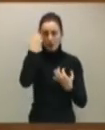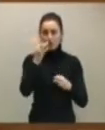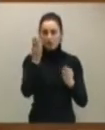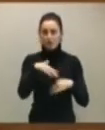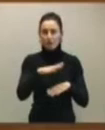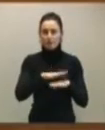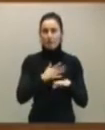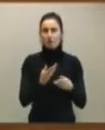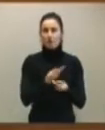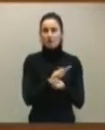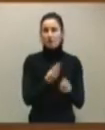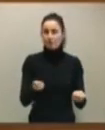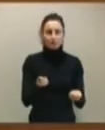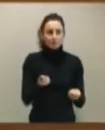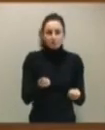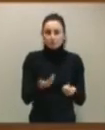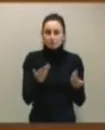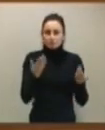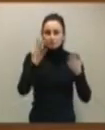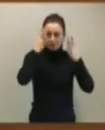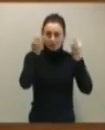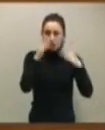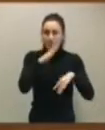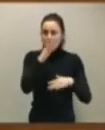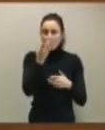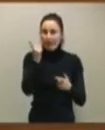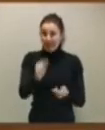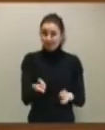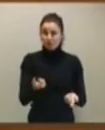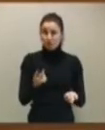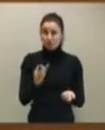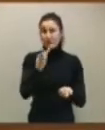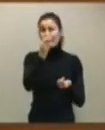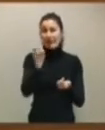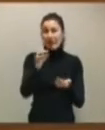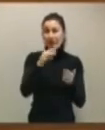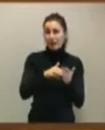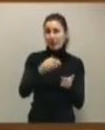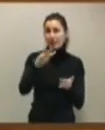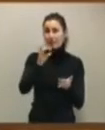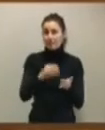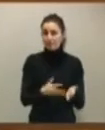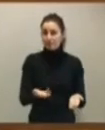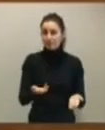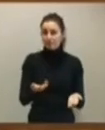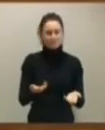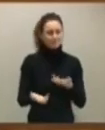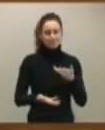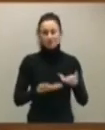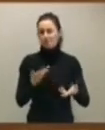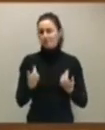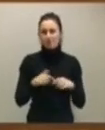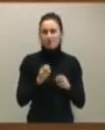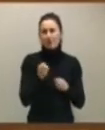la supresión de este organismo. No lo tiene. Y no lo tiene porque… No porque lo diga yo. Fíjese, no voy a autocitarme, pero voy a